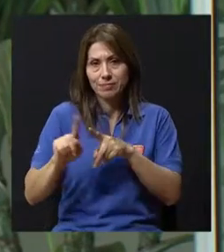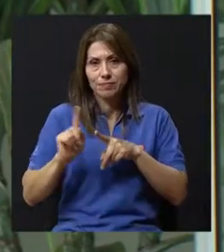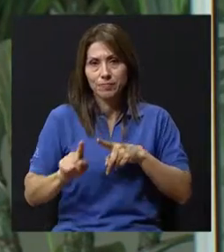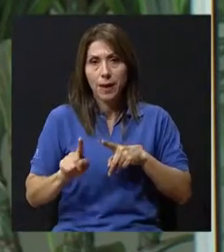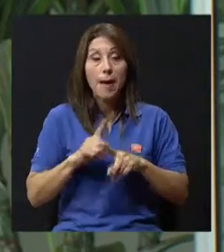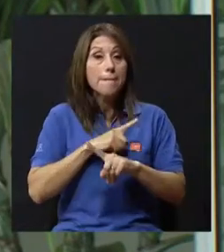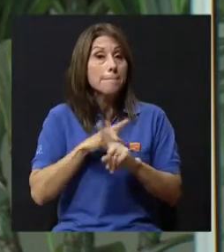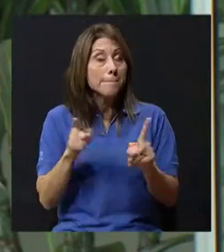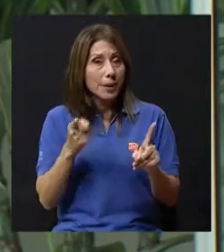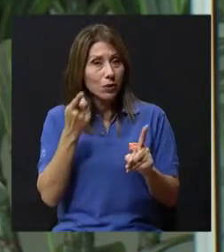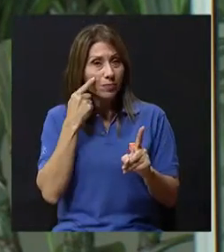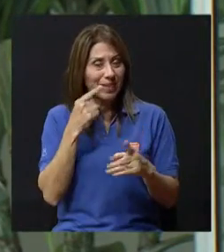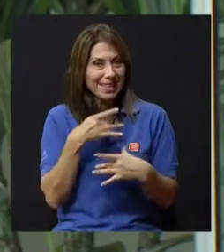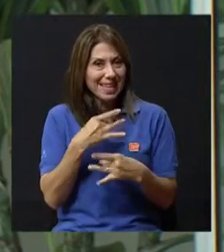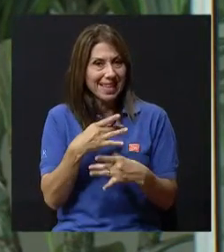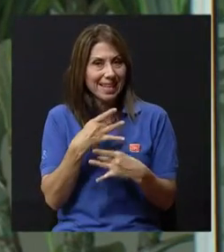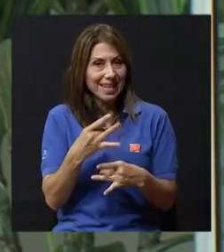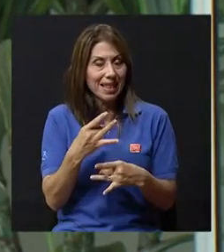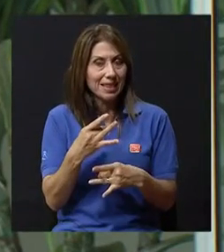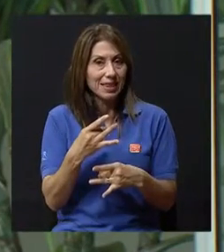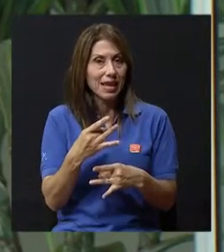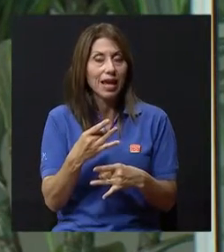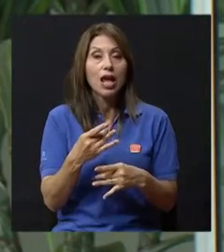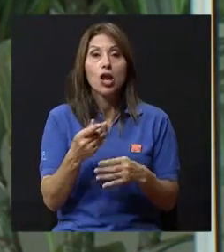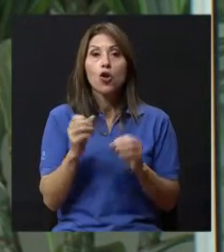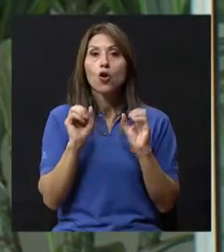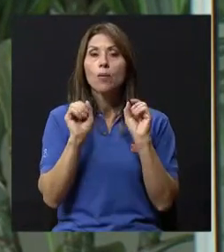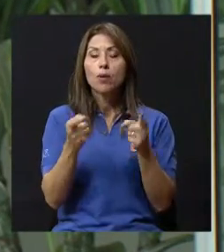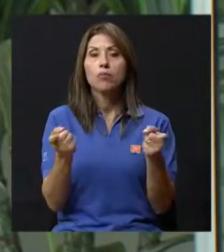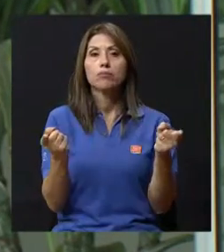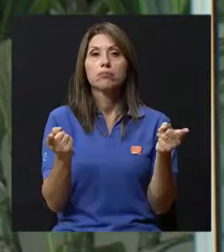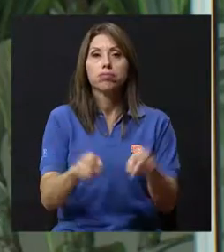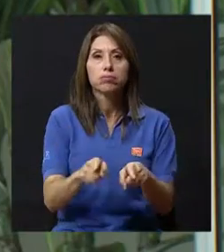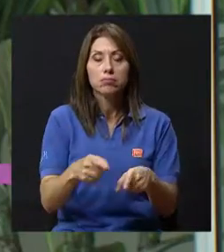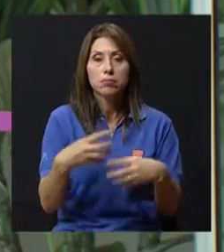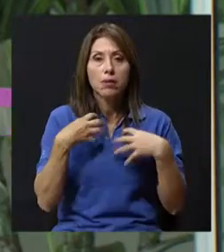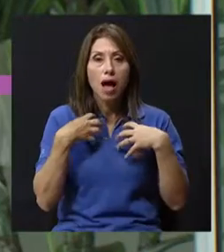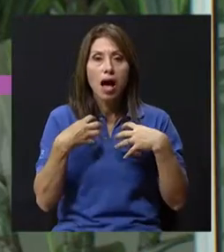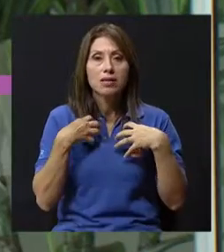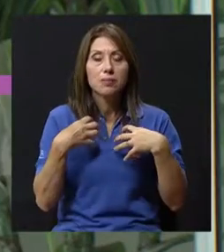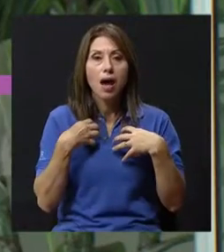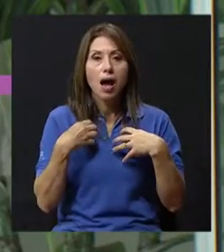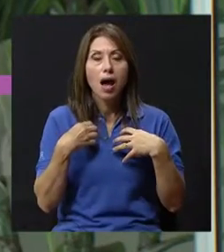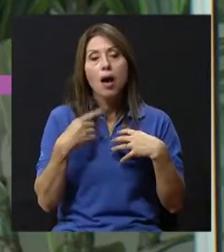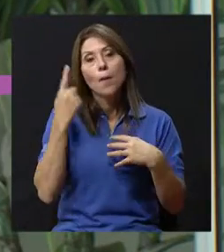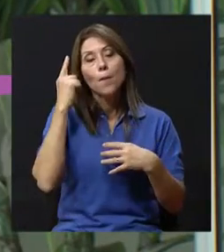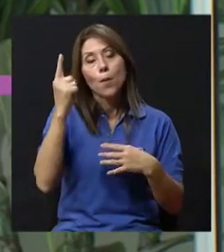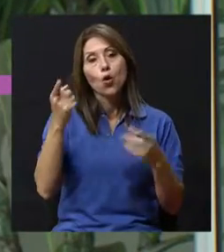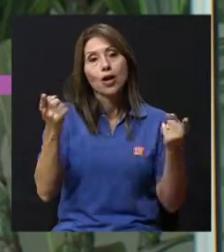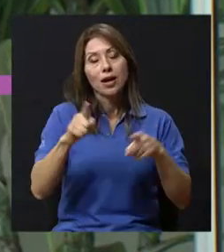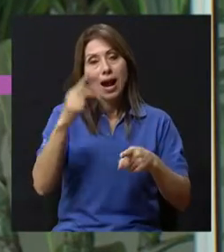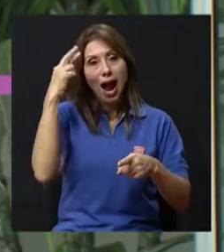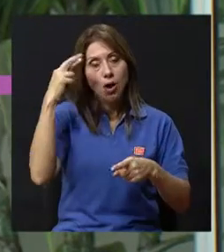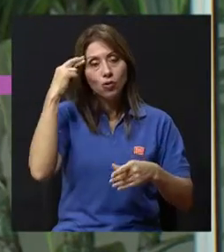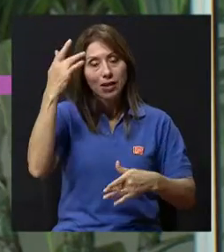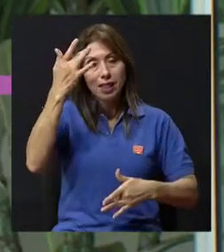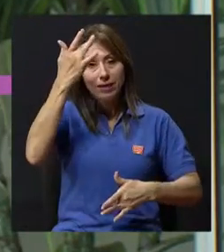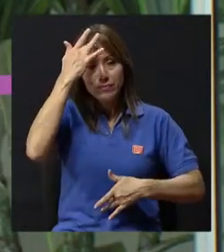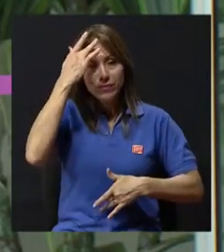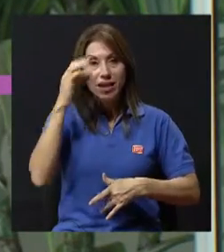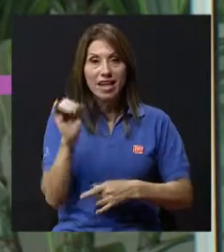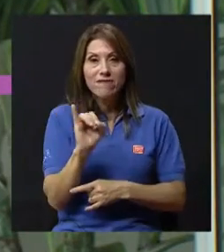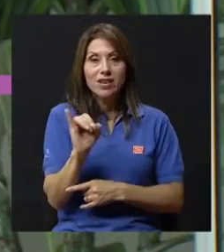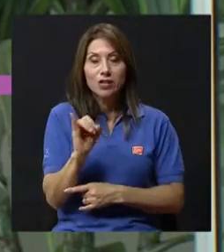el factor precipitante más importante de asma en los niños son las infecciones respiratorias. Entonces nosotros tenemos